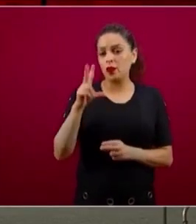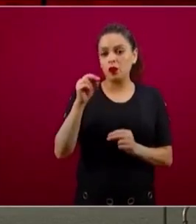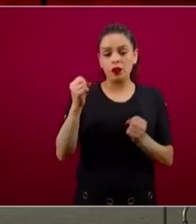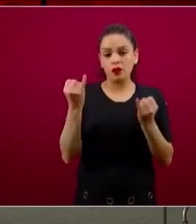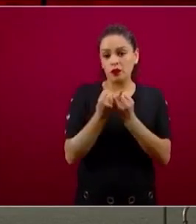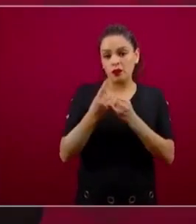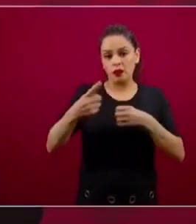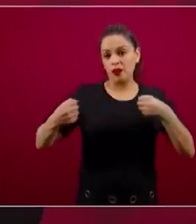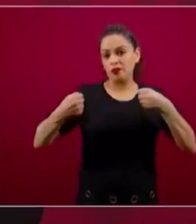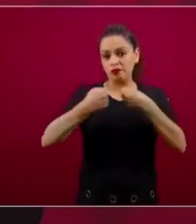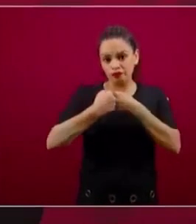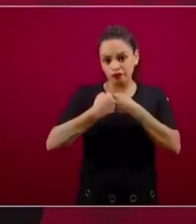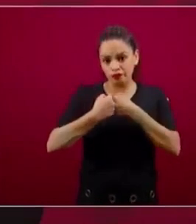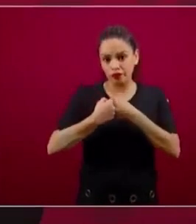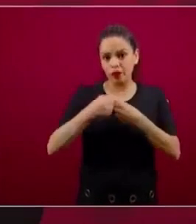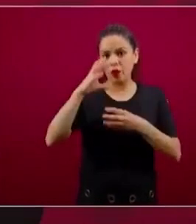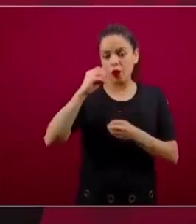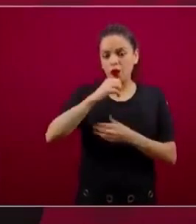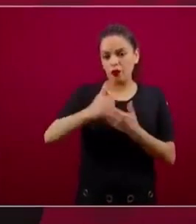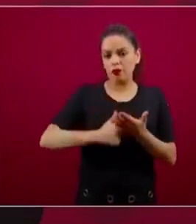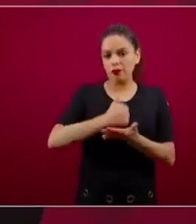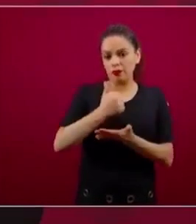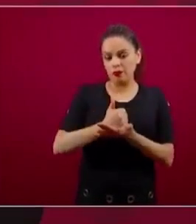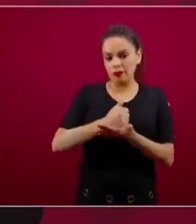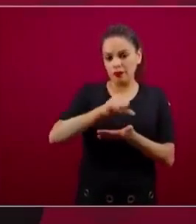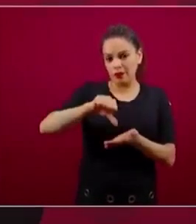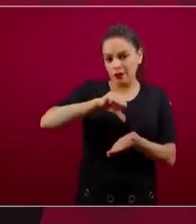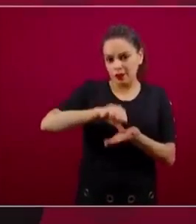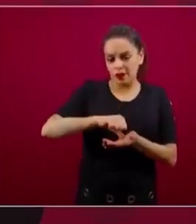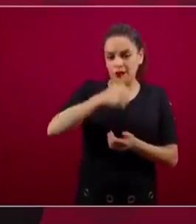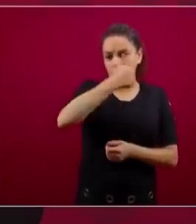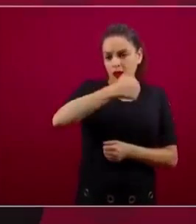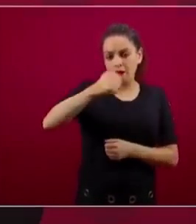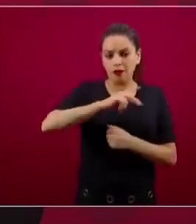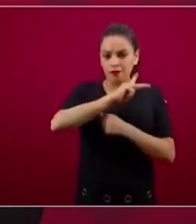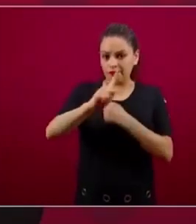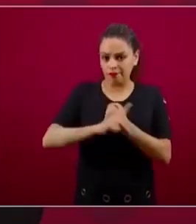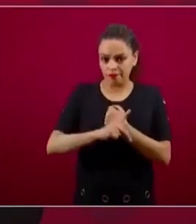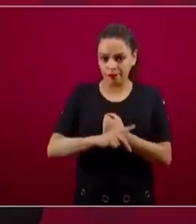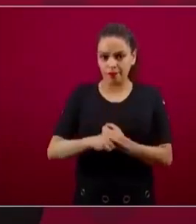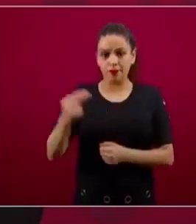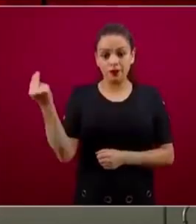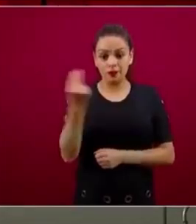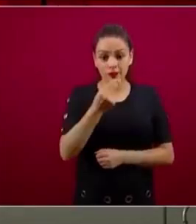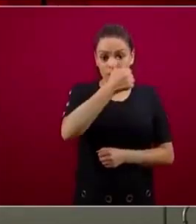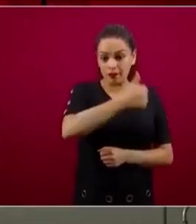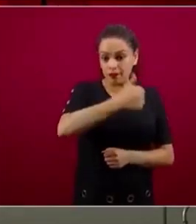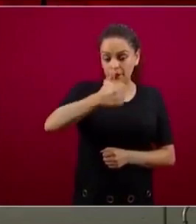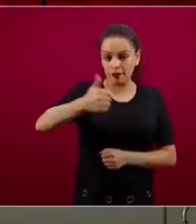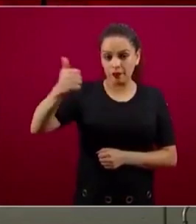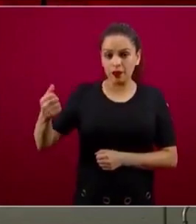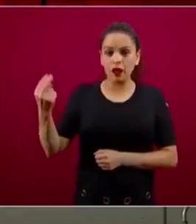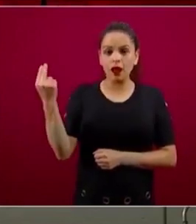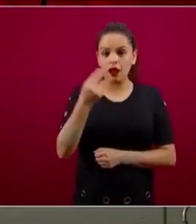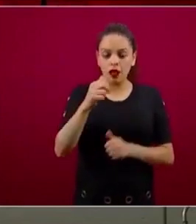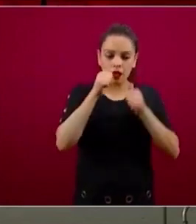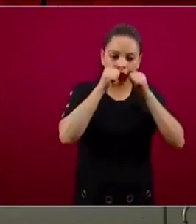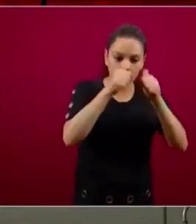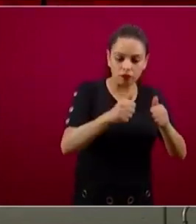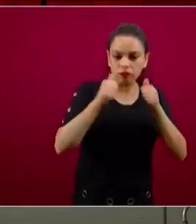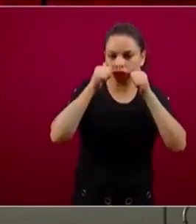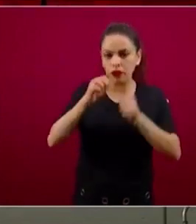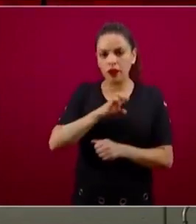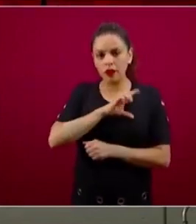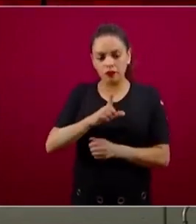centro del país, es diferente, por lo cual cada necesidad tiene que ser atendida de forma particular. Esto nos lleva a lo